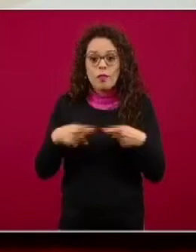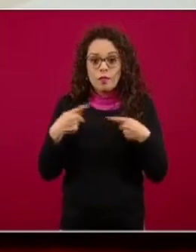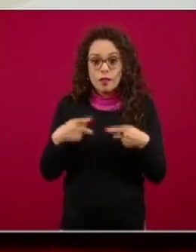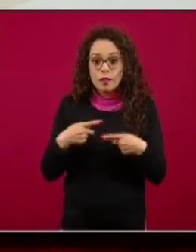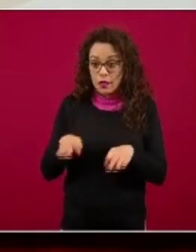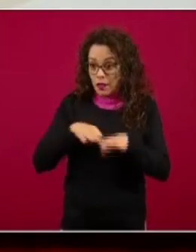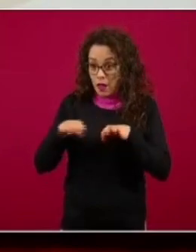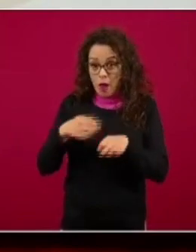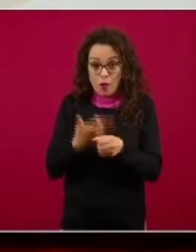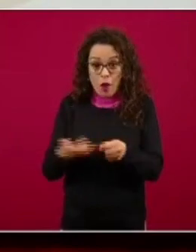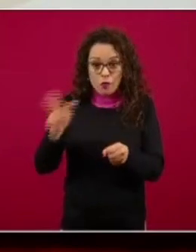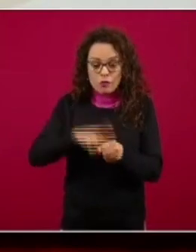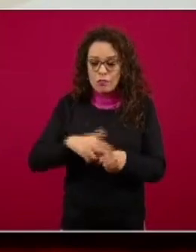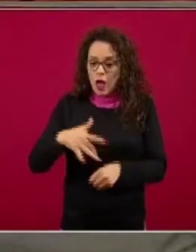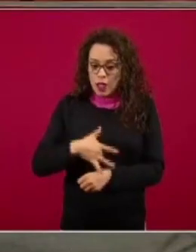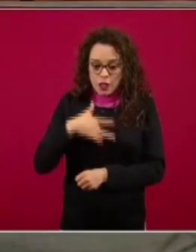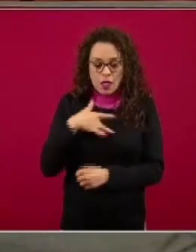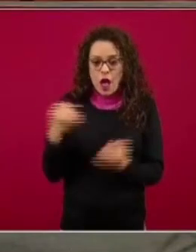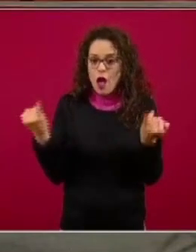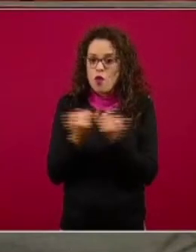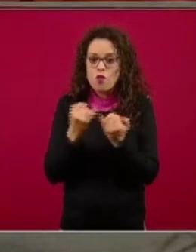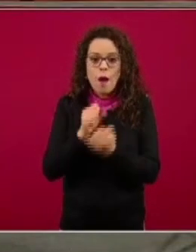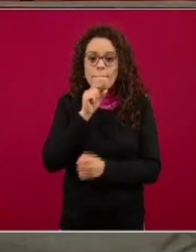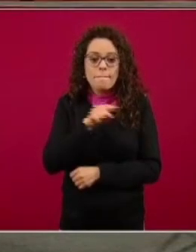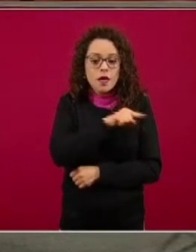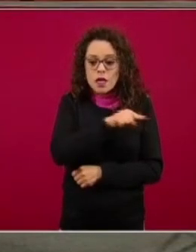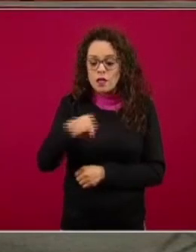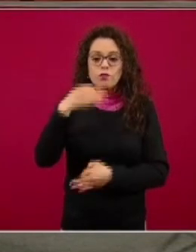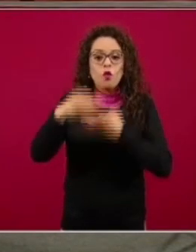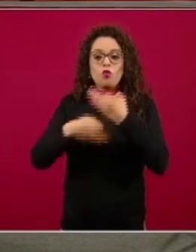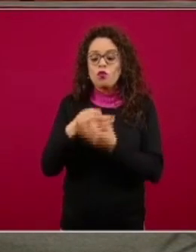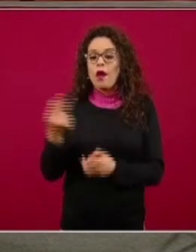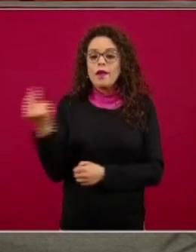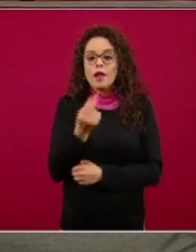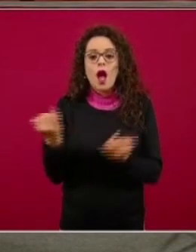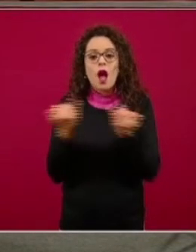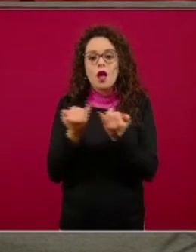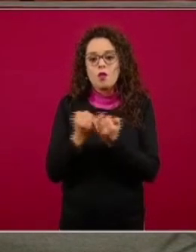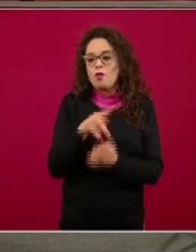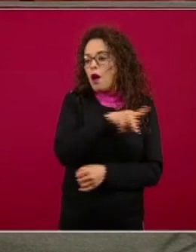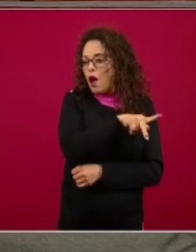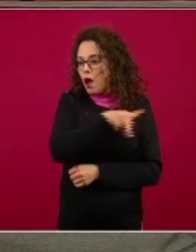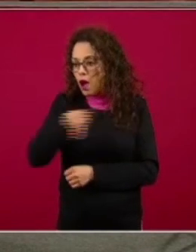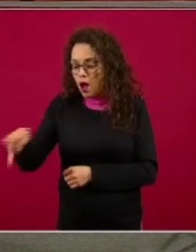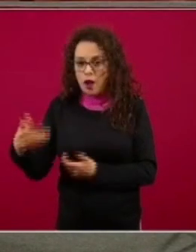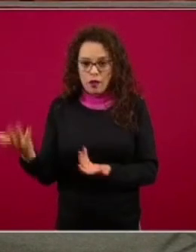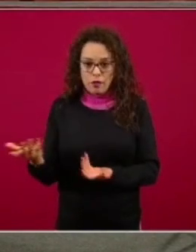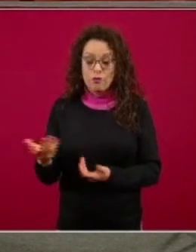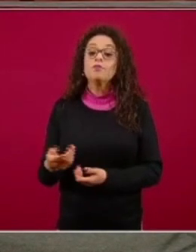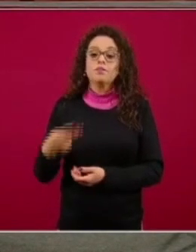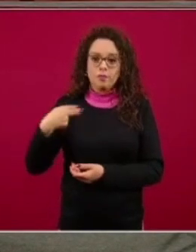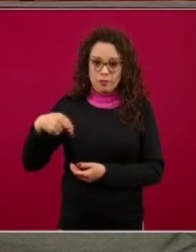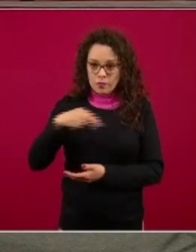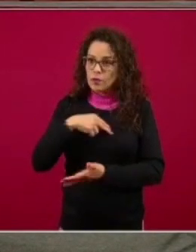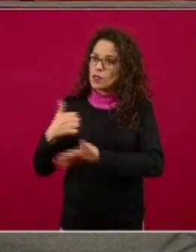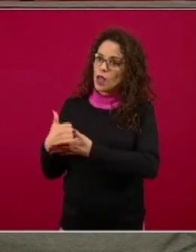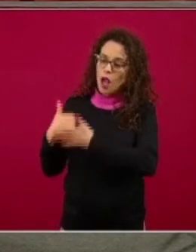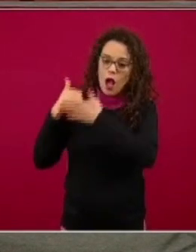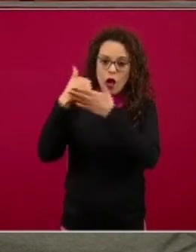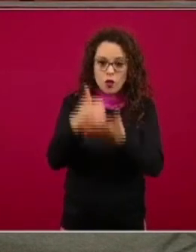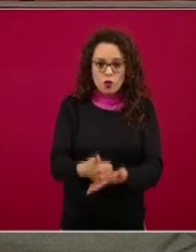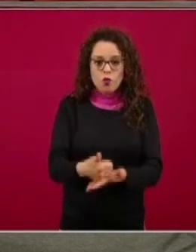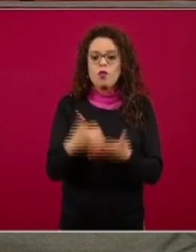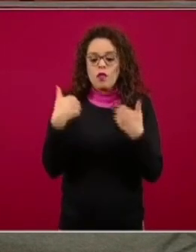es el mismo, la necesidad que tenemos es la misma y por supuesto que si somos apoyados con trabajo y con prevención